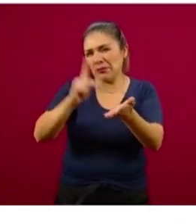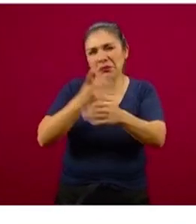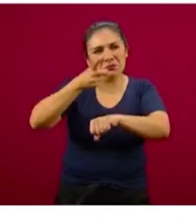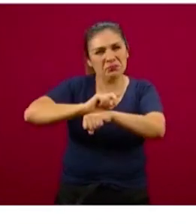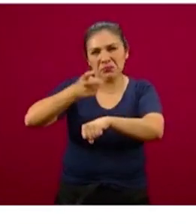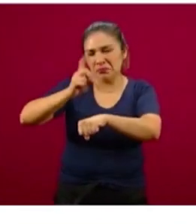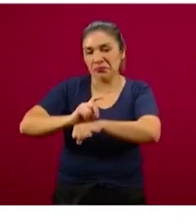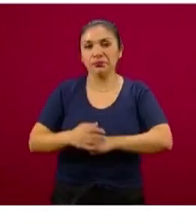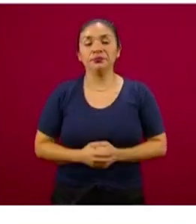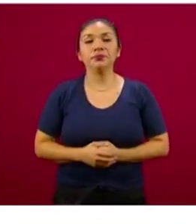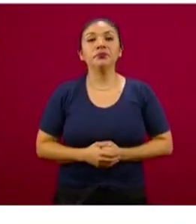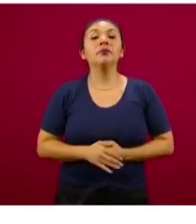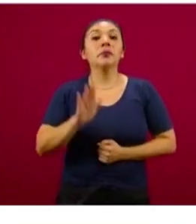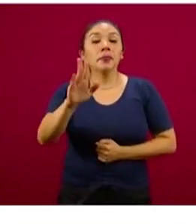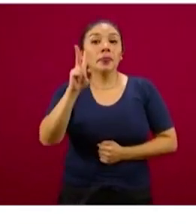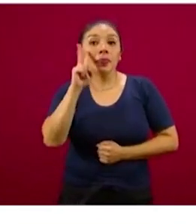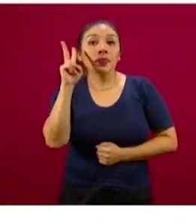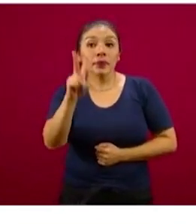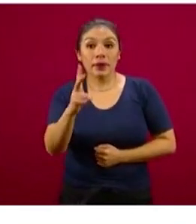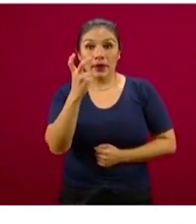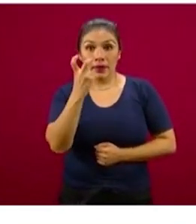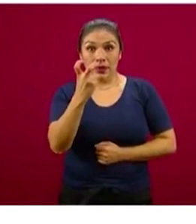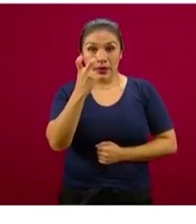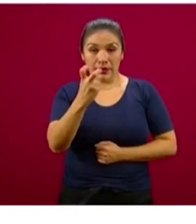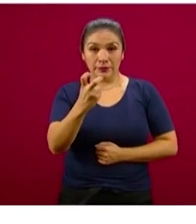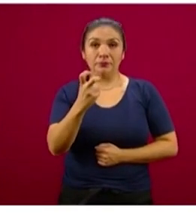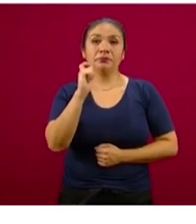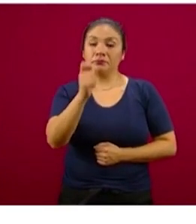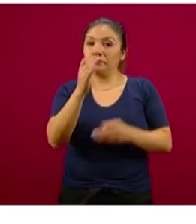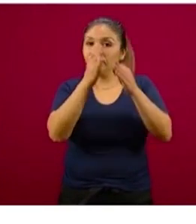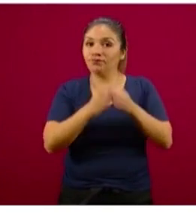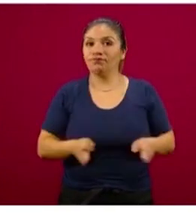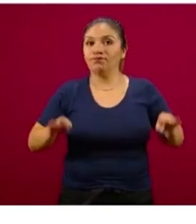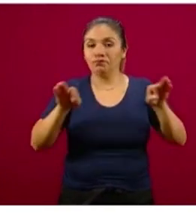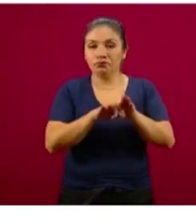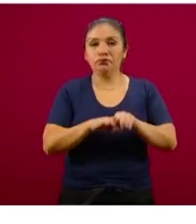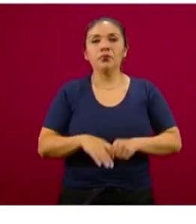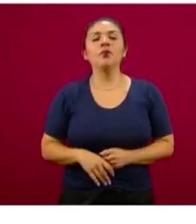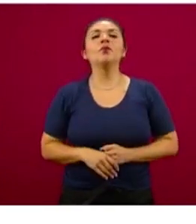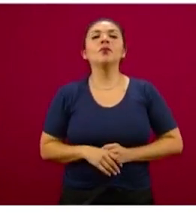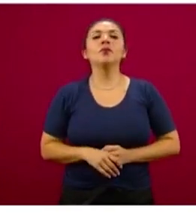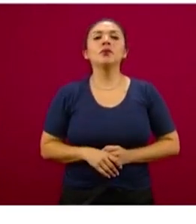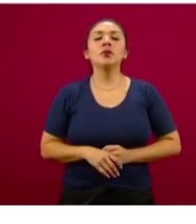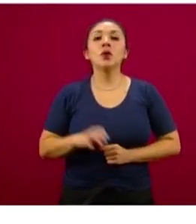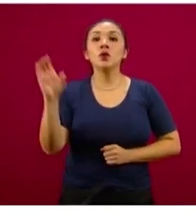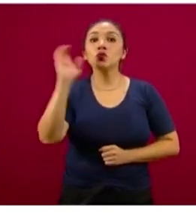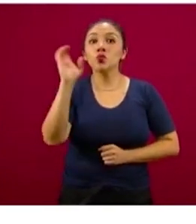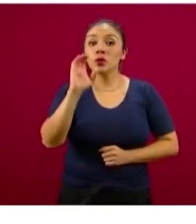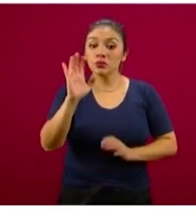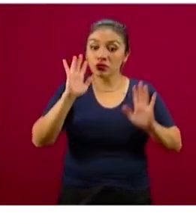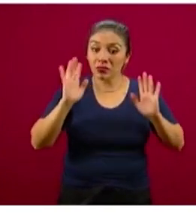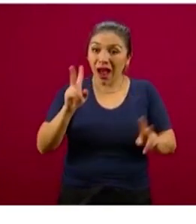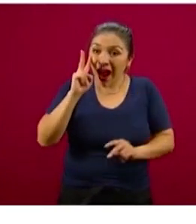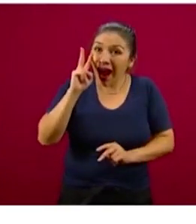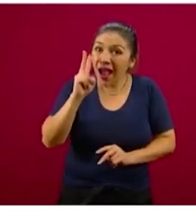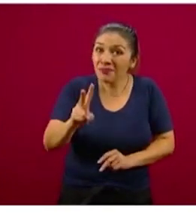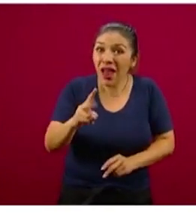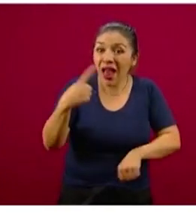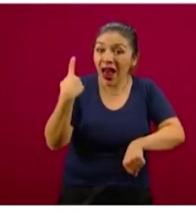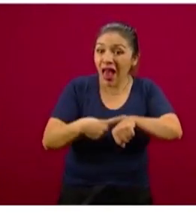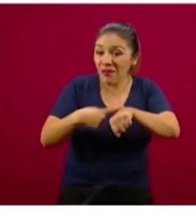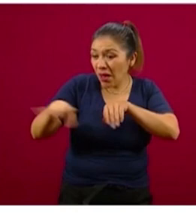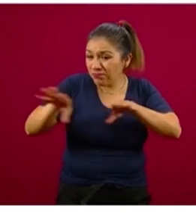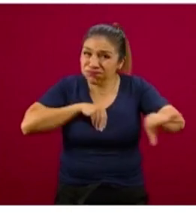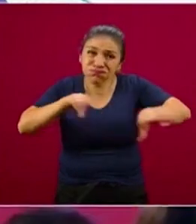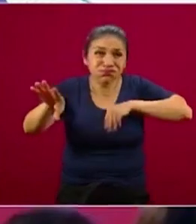días. Ahora vean ustedes, aquí está el planteamiento teórico fundamental. Cuando llega una pandemia es inevitable que